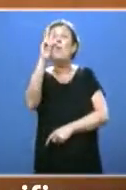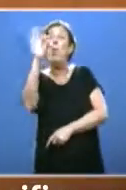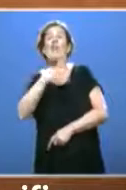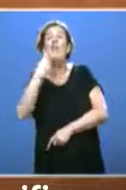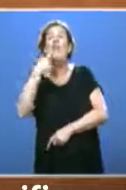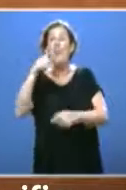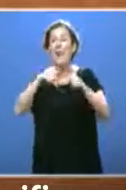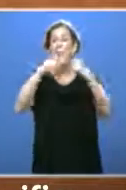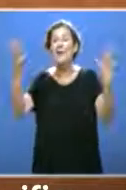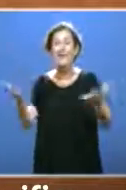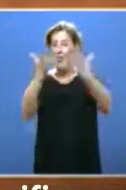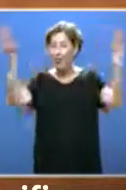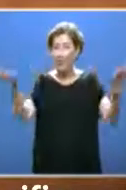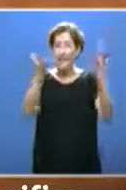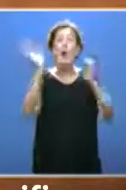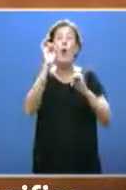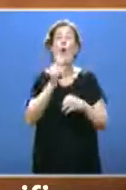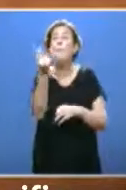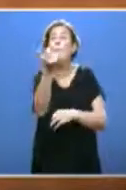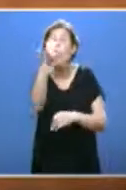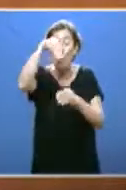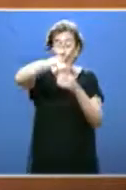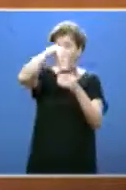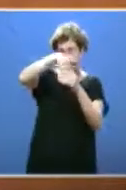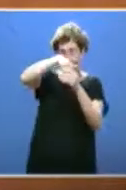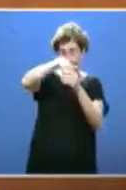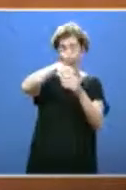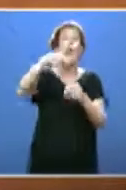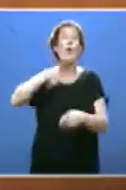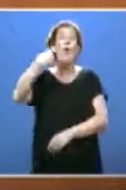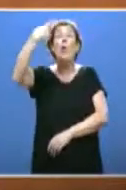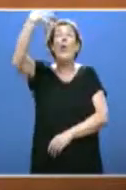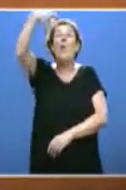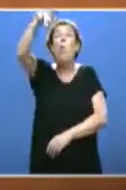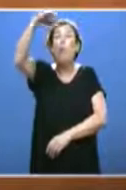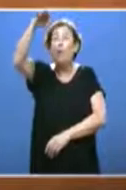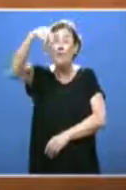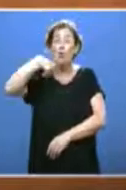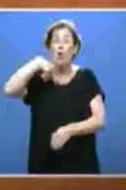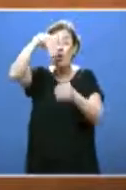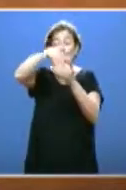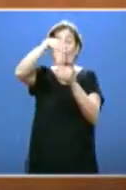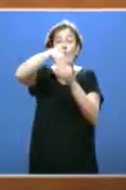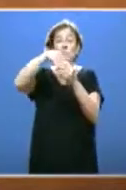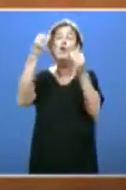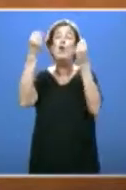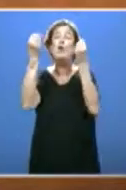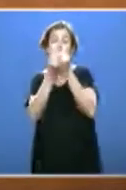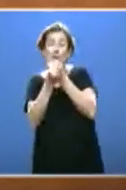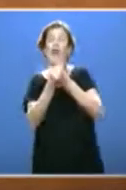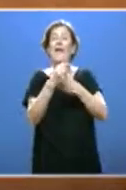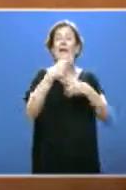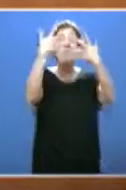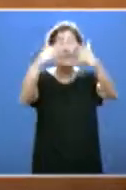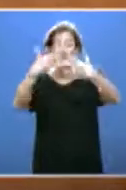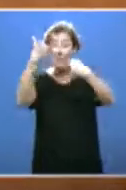o escaso de contenido y he sido el único que ha dado contenido con cifras y datos concretos que